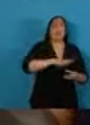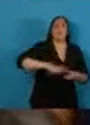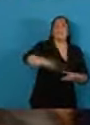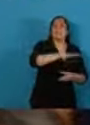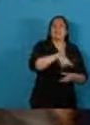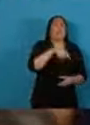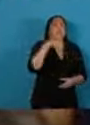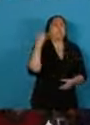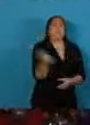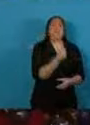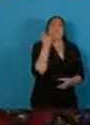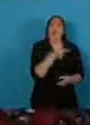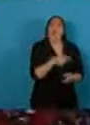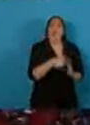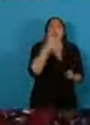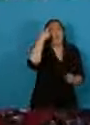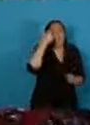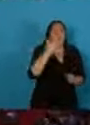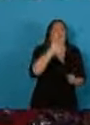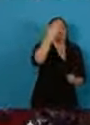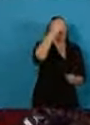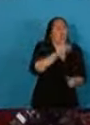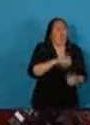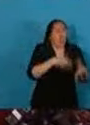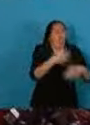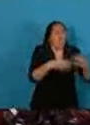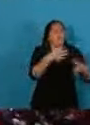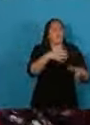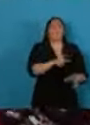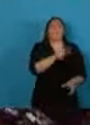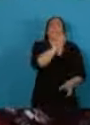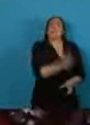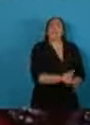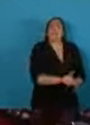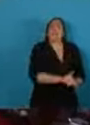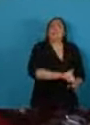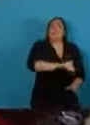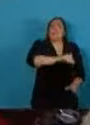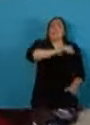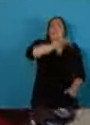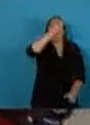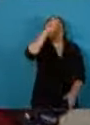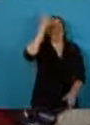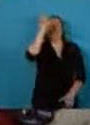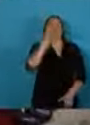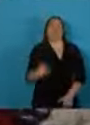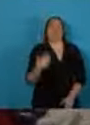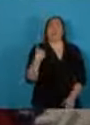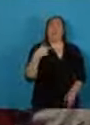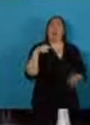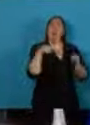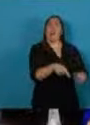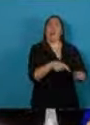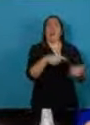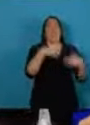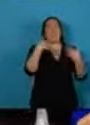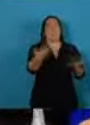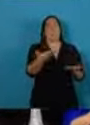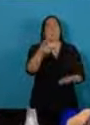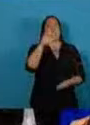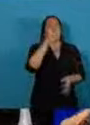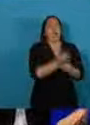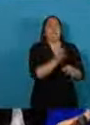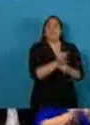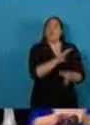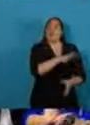fundamental para su futuro como personas y para nuestro futuro como nación que es la escuela